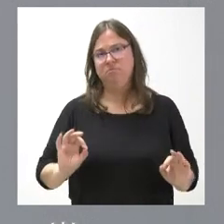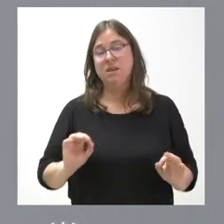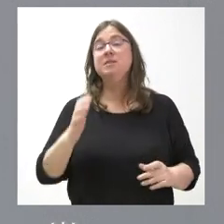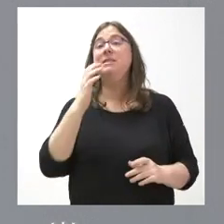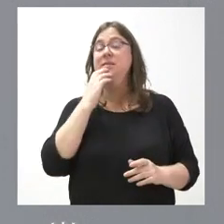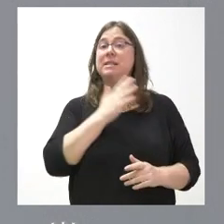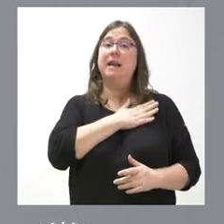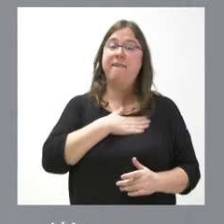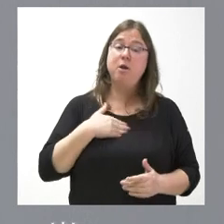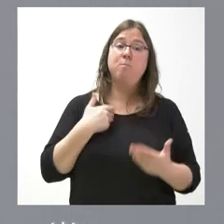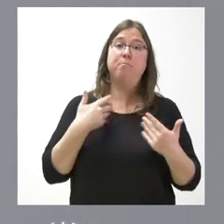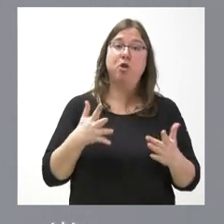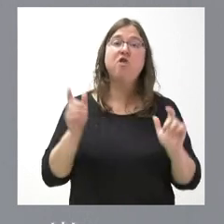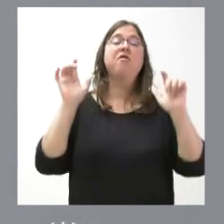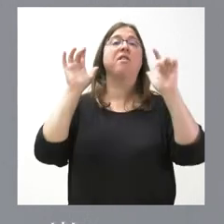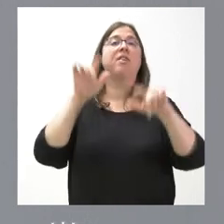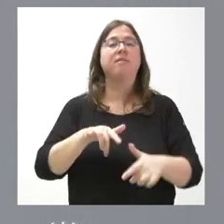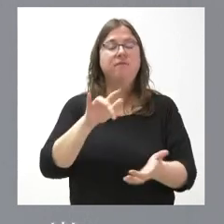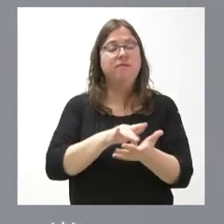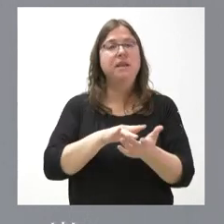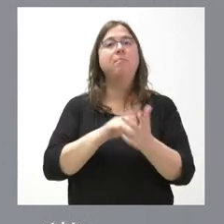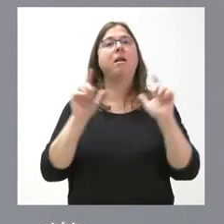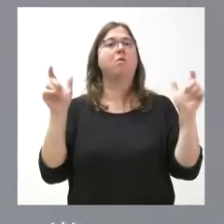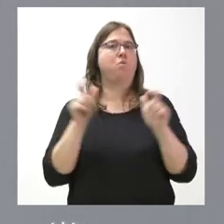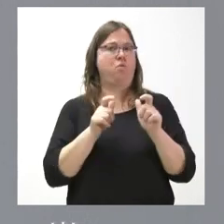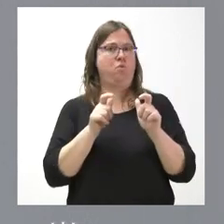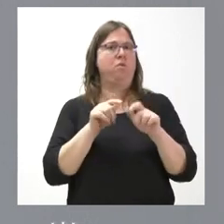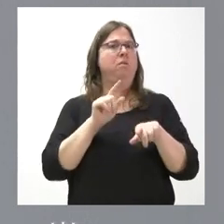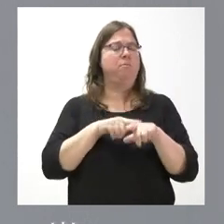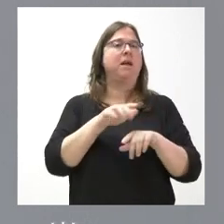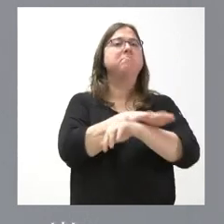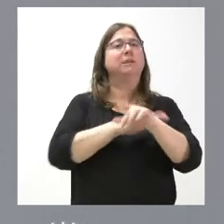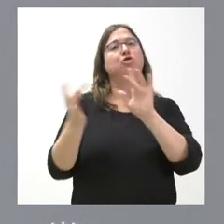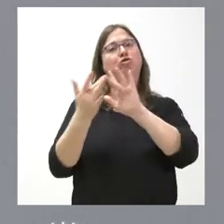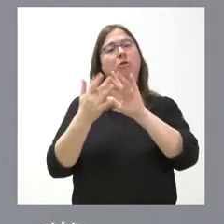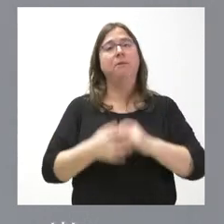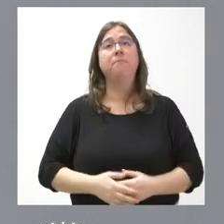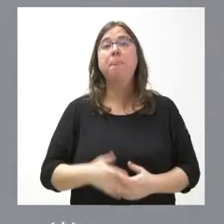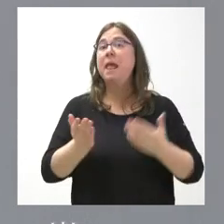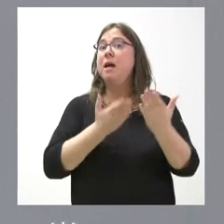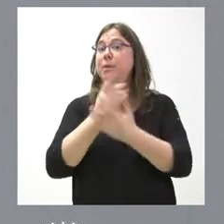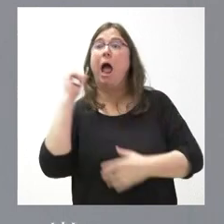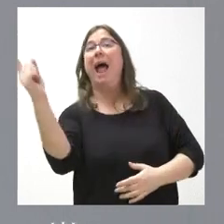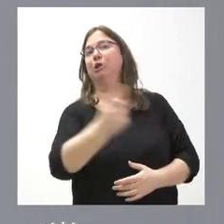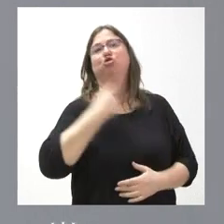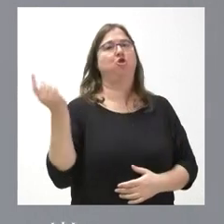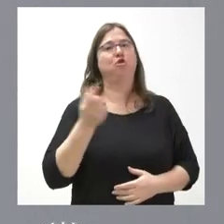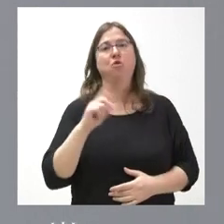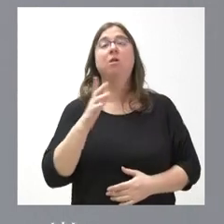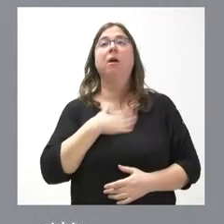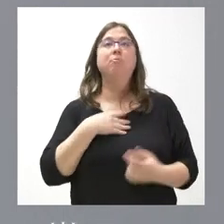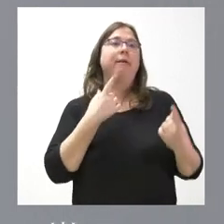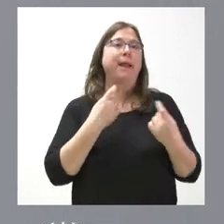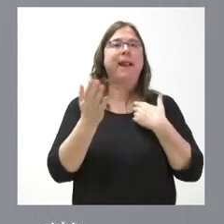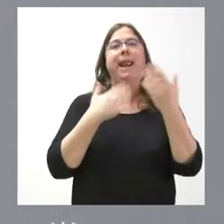antes se ponga ya fecha a esa reunión y se pueda celebrar con ese y con el resto de ministros. No hemos pedido reunión a todos los ministros porque no con todos tenemos